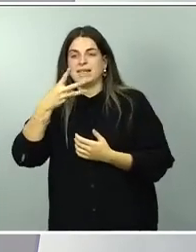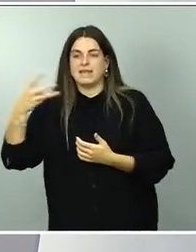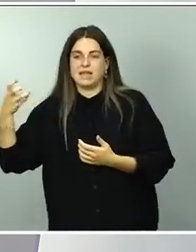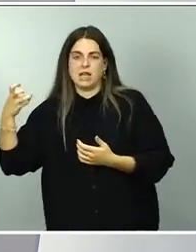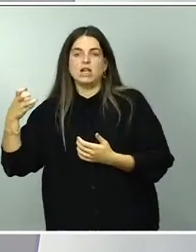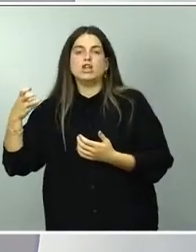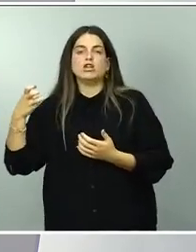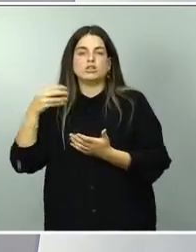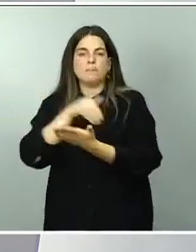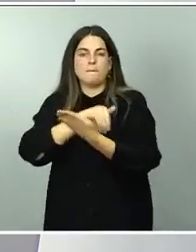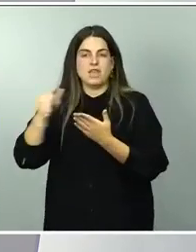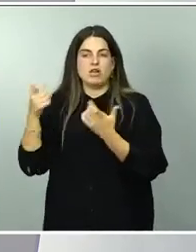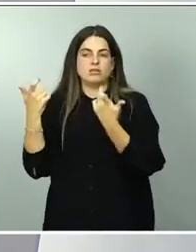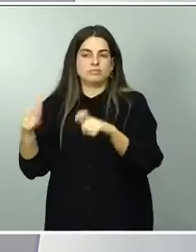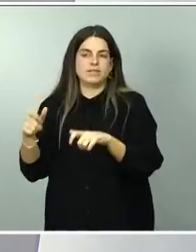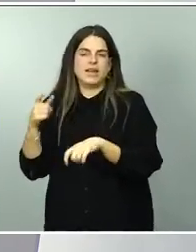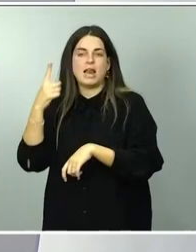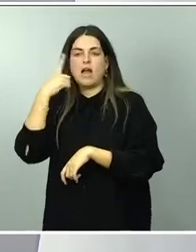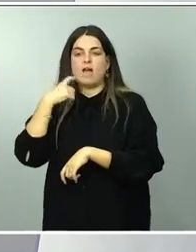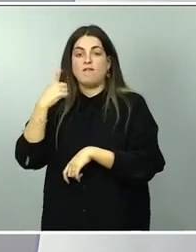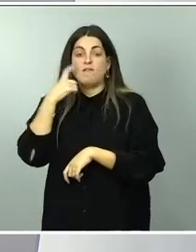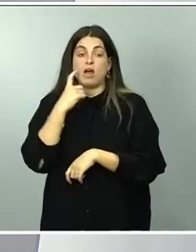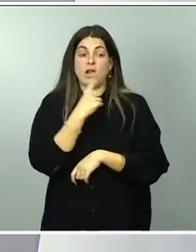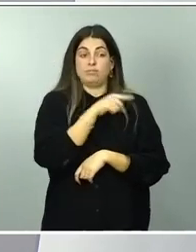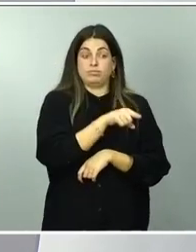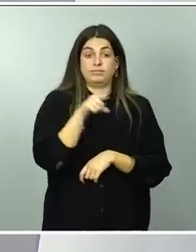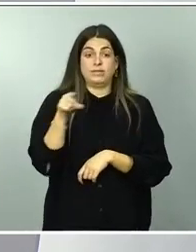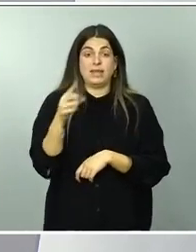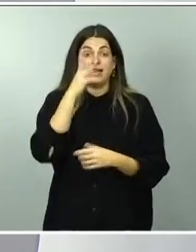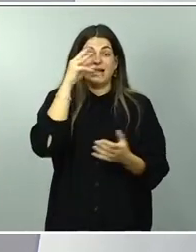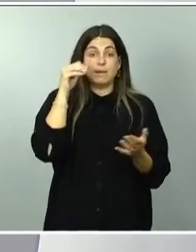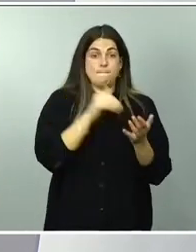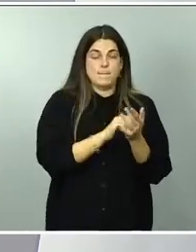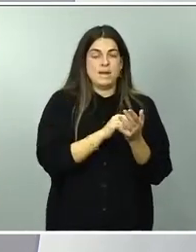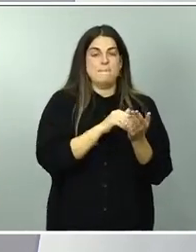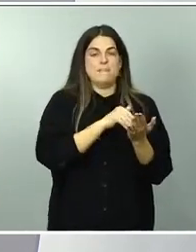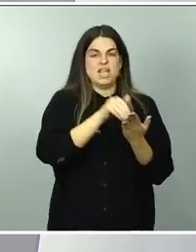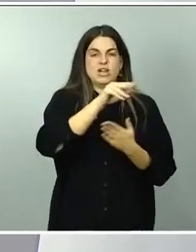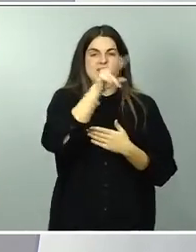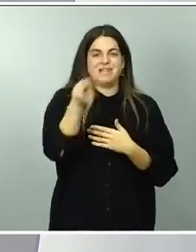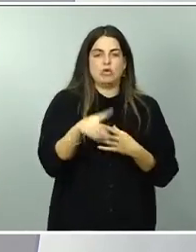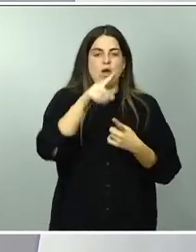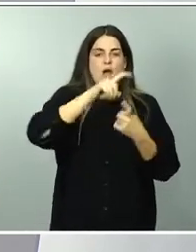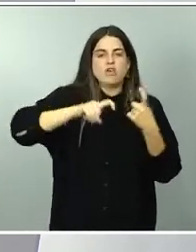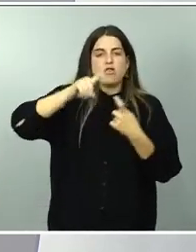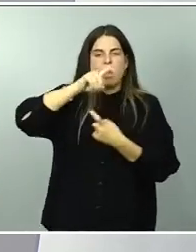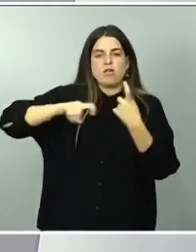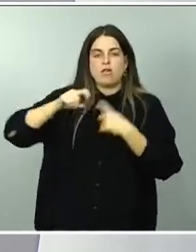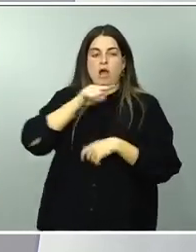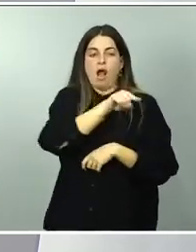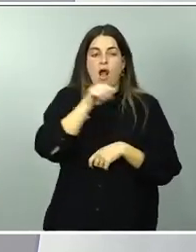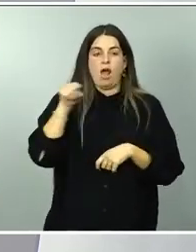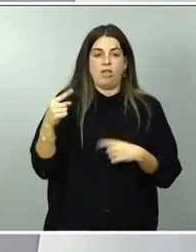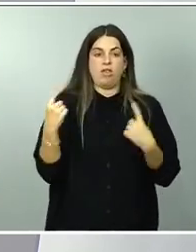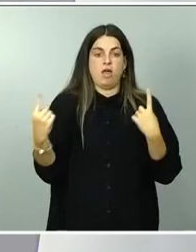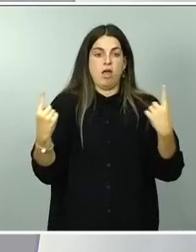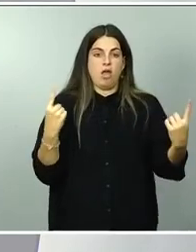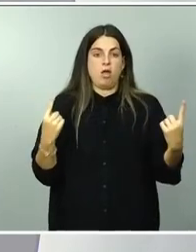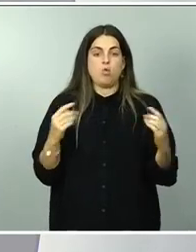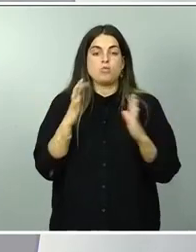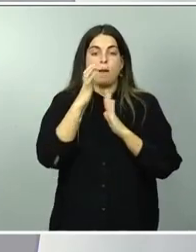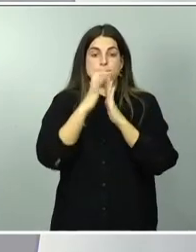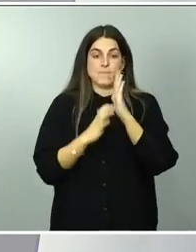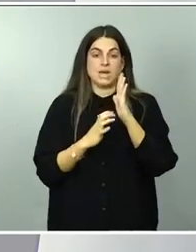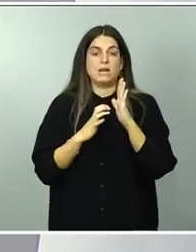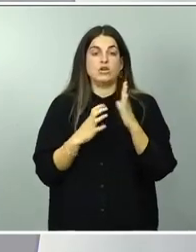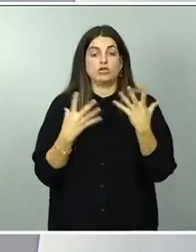banca. Ambas cifras, 3.000 millones de euros anuales, cada una ligeramente inferior, después de esa tramitación,